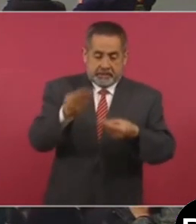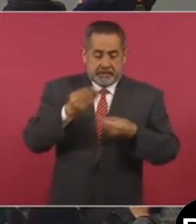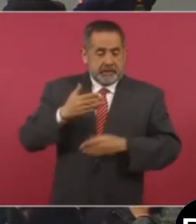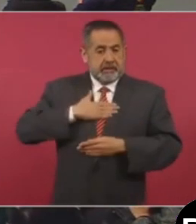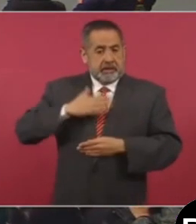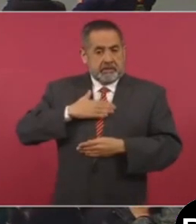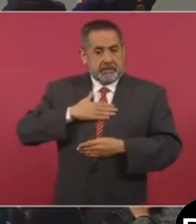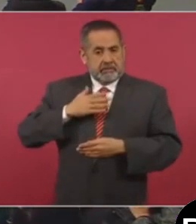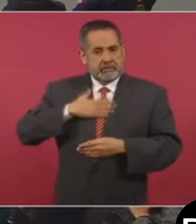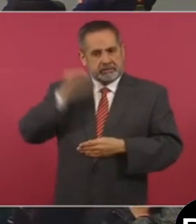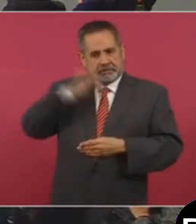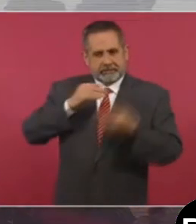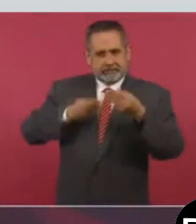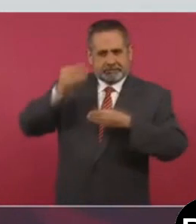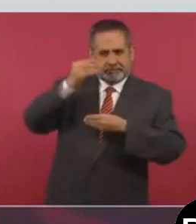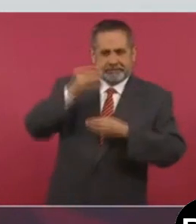superioridad